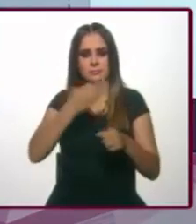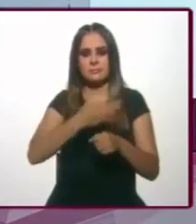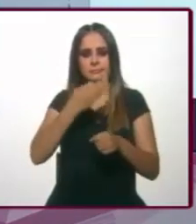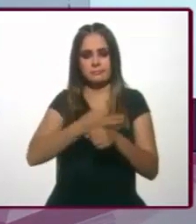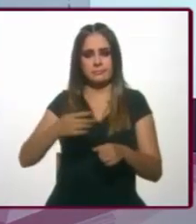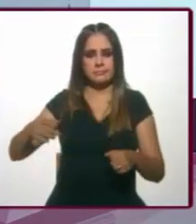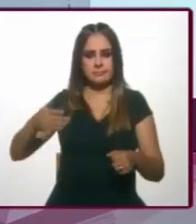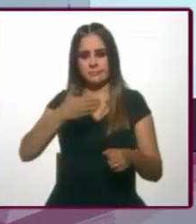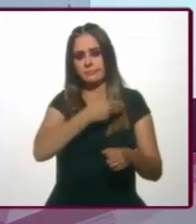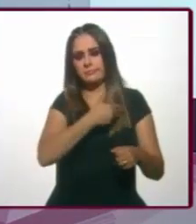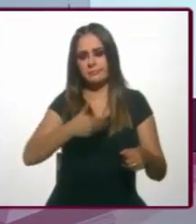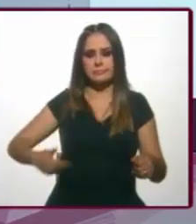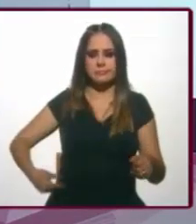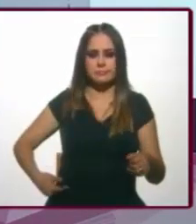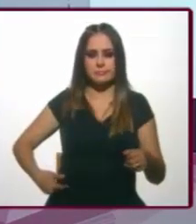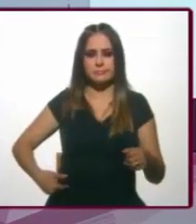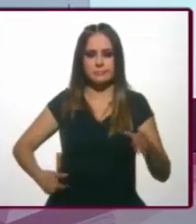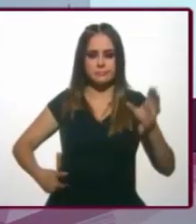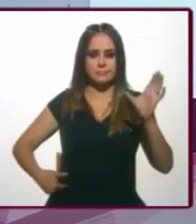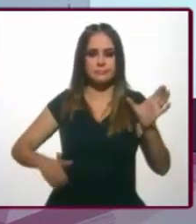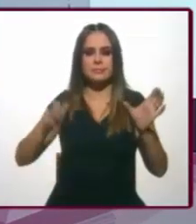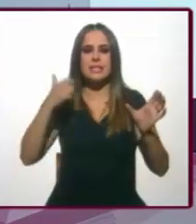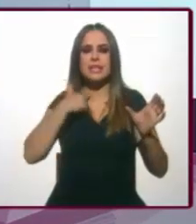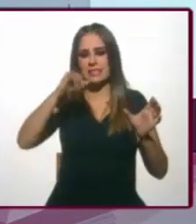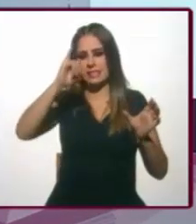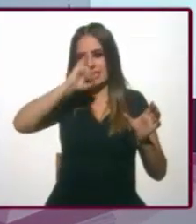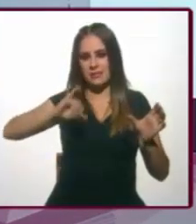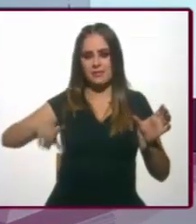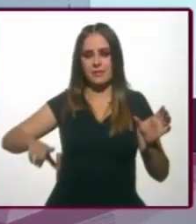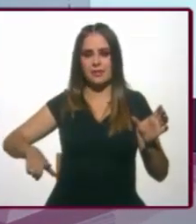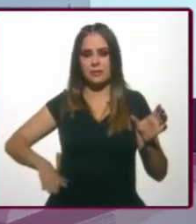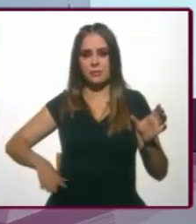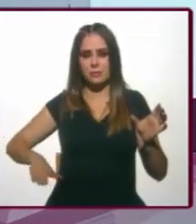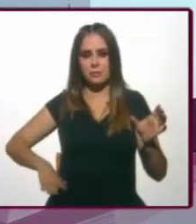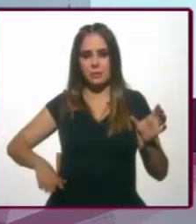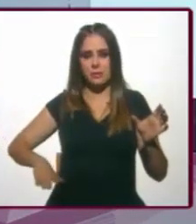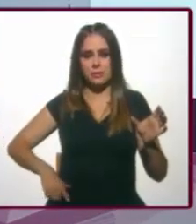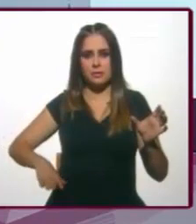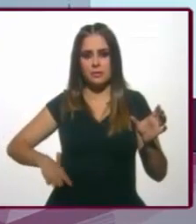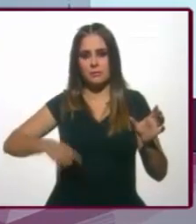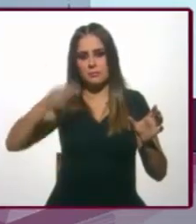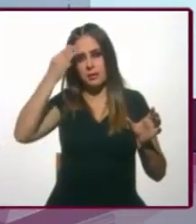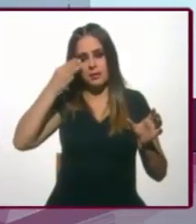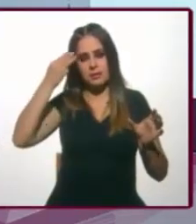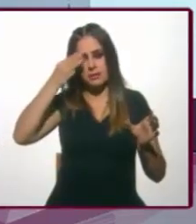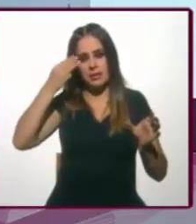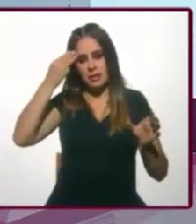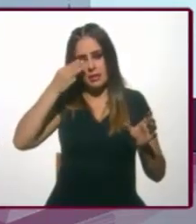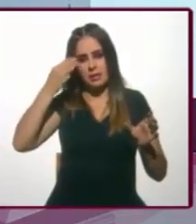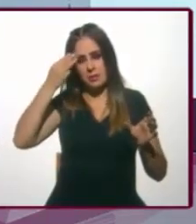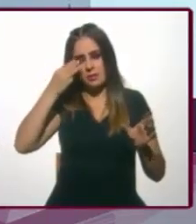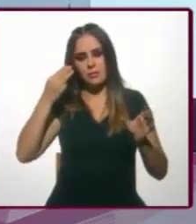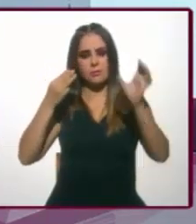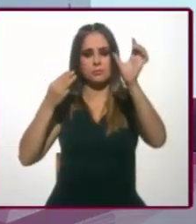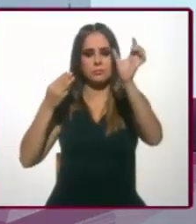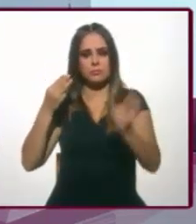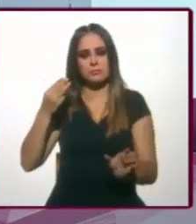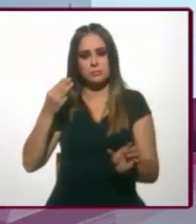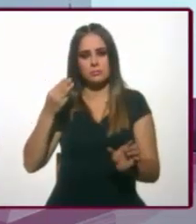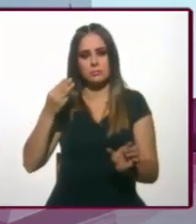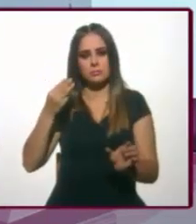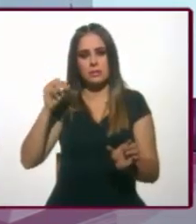presidente, este es el del ex jefe de gobierno Marcelo Ebrard, este es el muy breve de